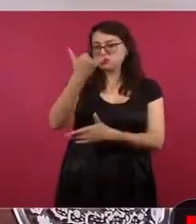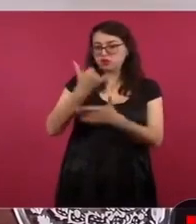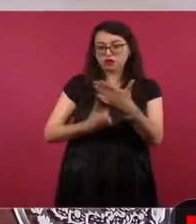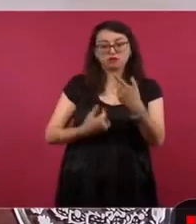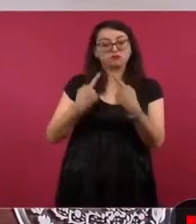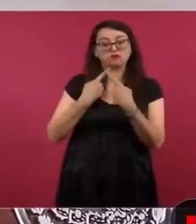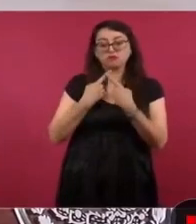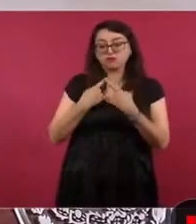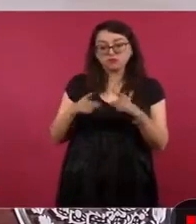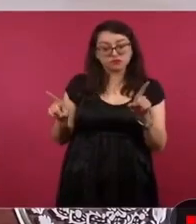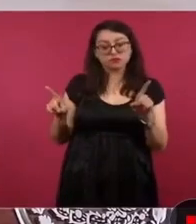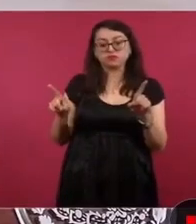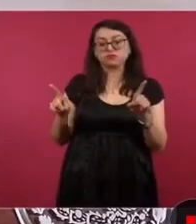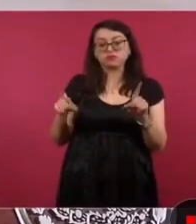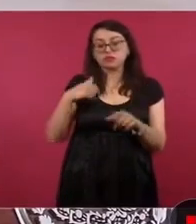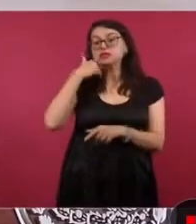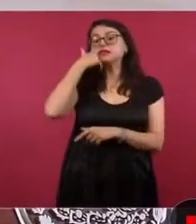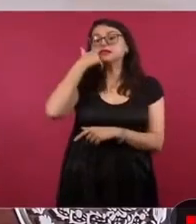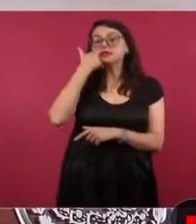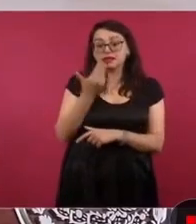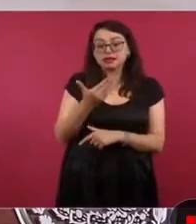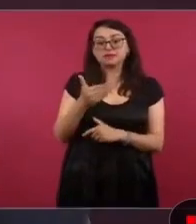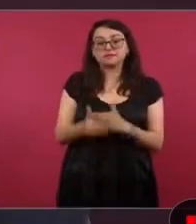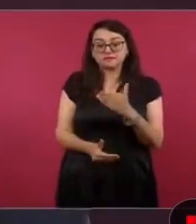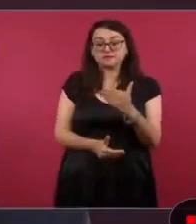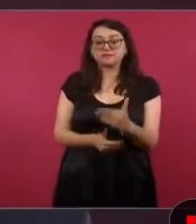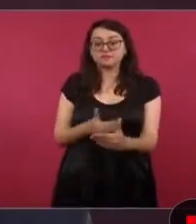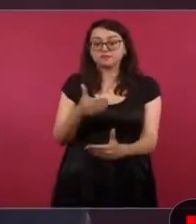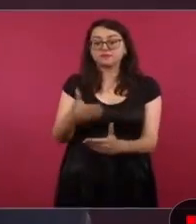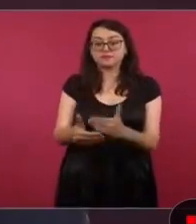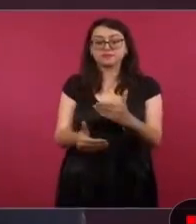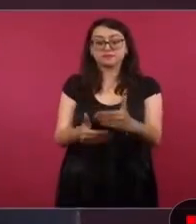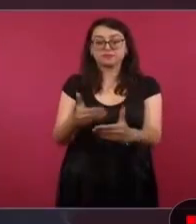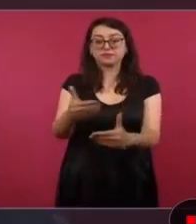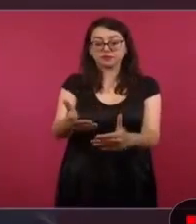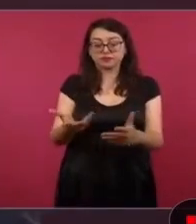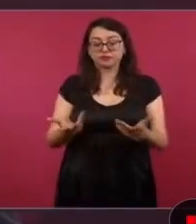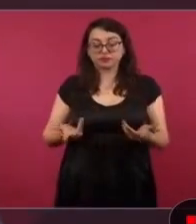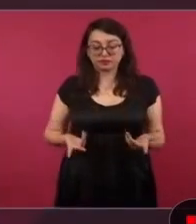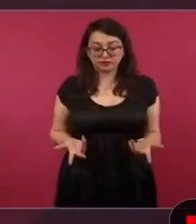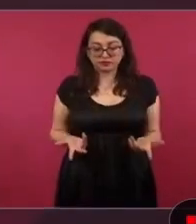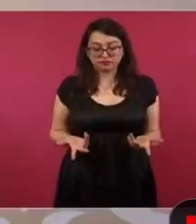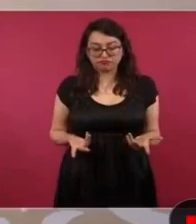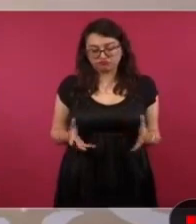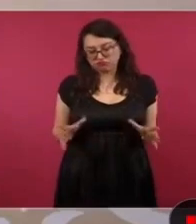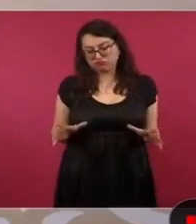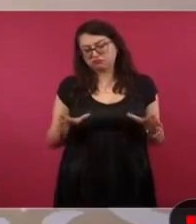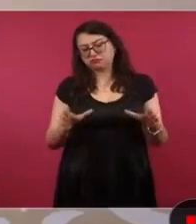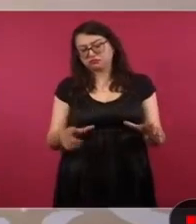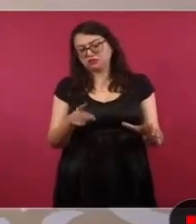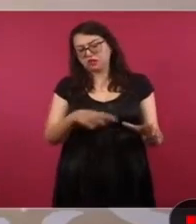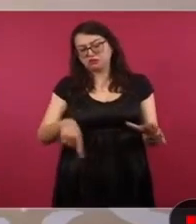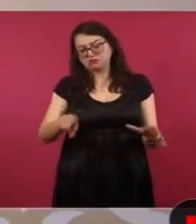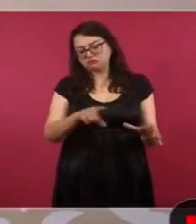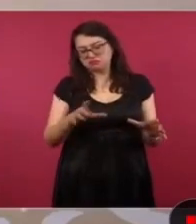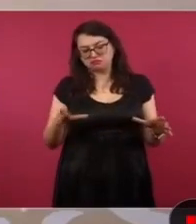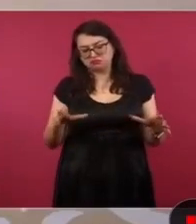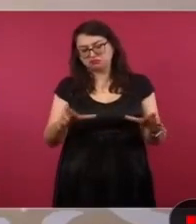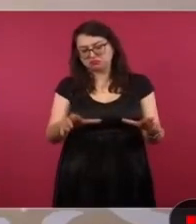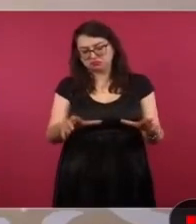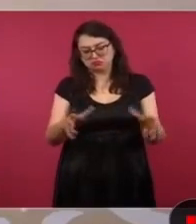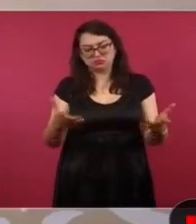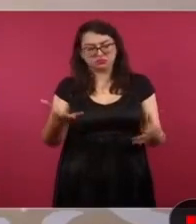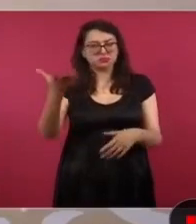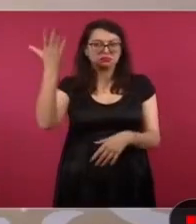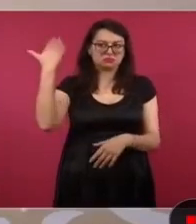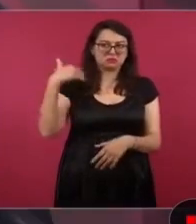continuar con su proyecto, que inició cuando él fue presidente de Ecuador. Yo estuve